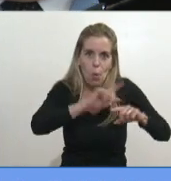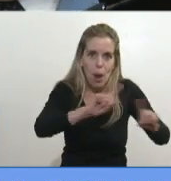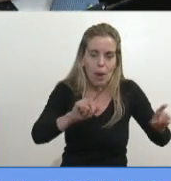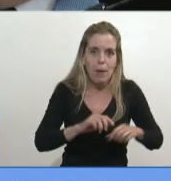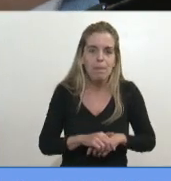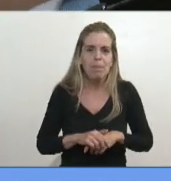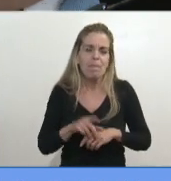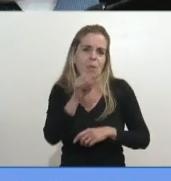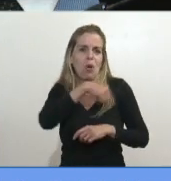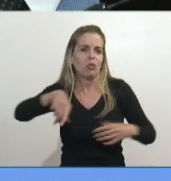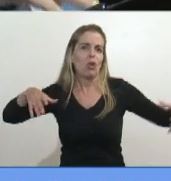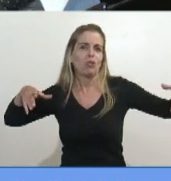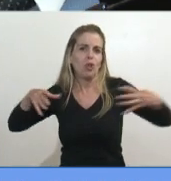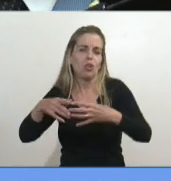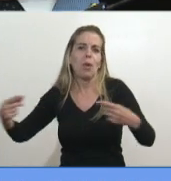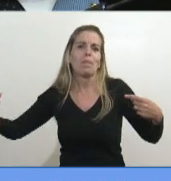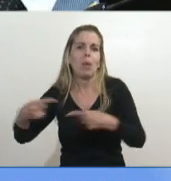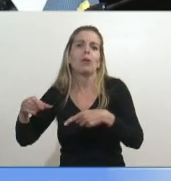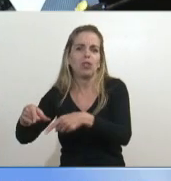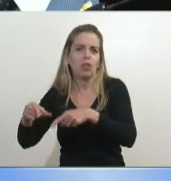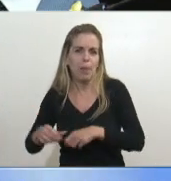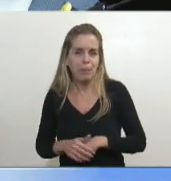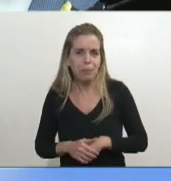estos predicadores que son de la libertad, eso no existe allá.